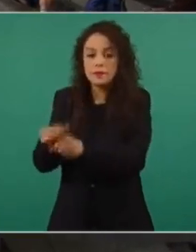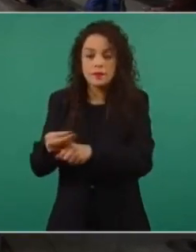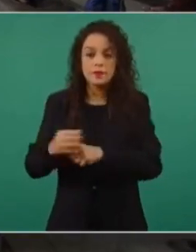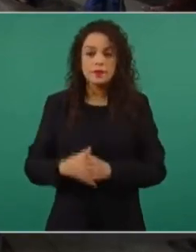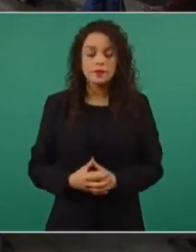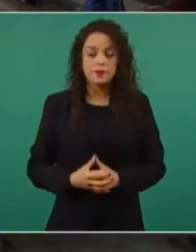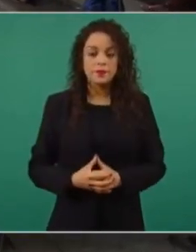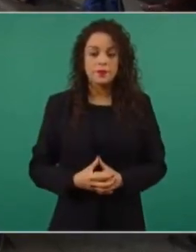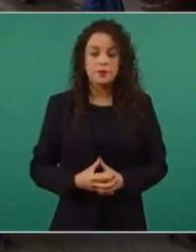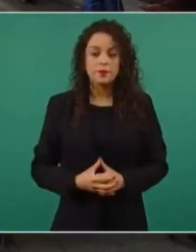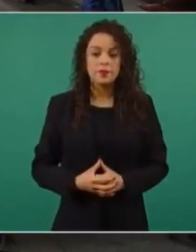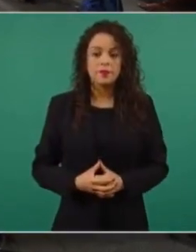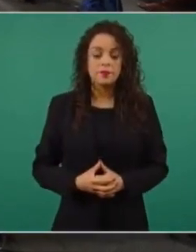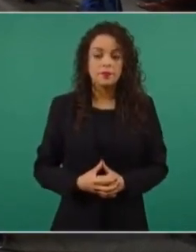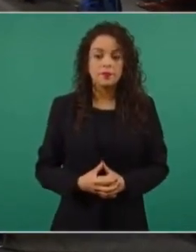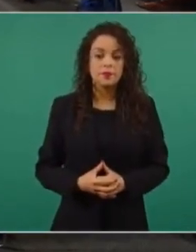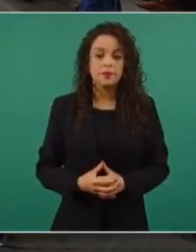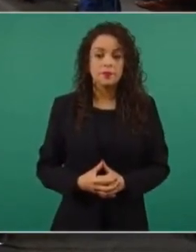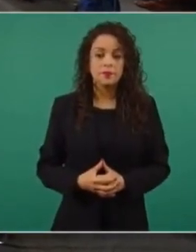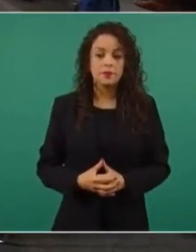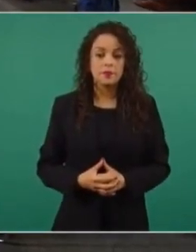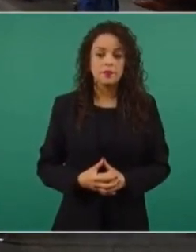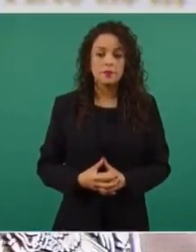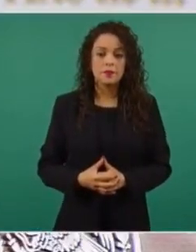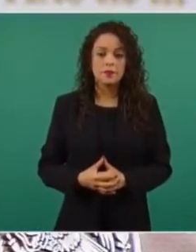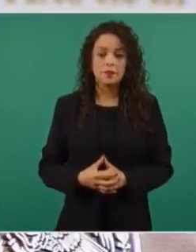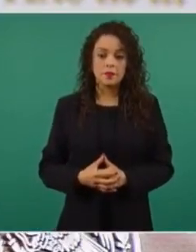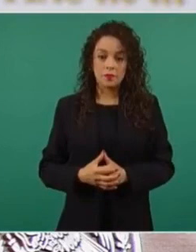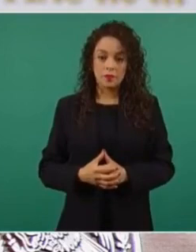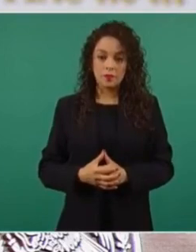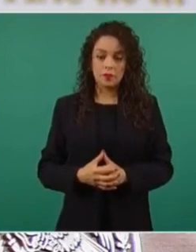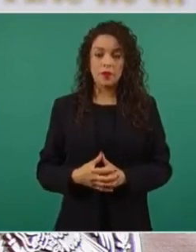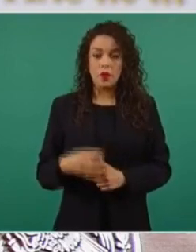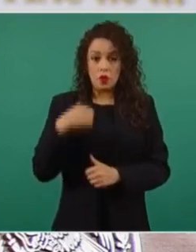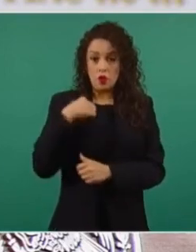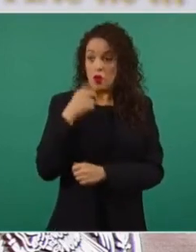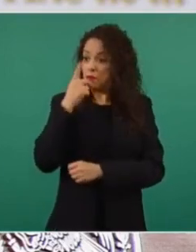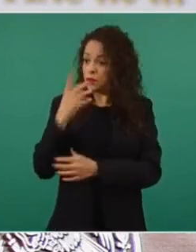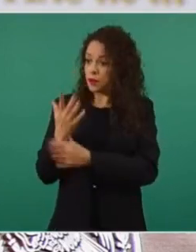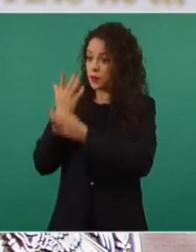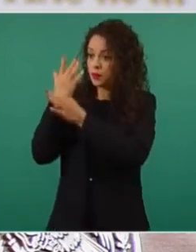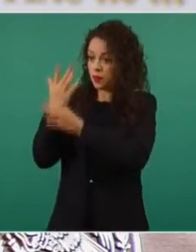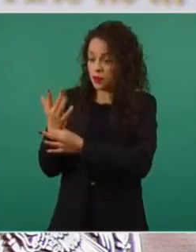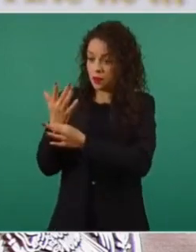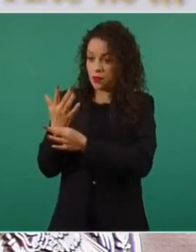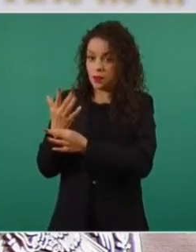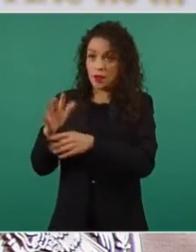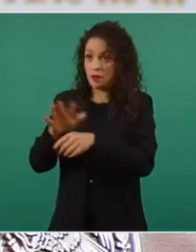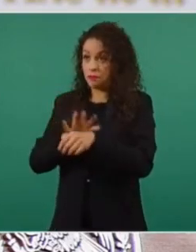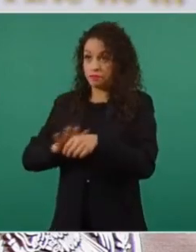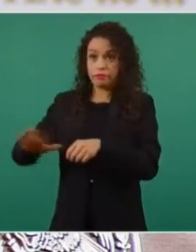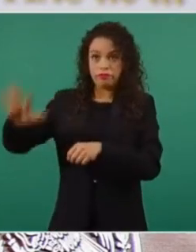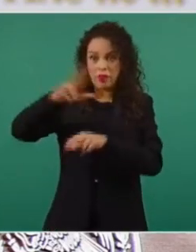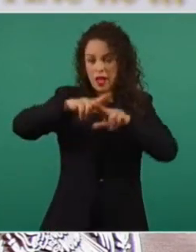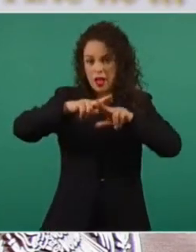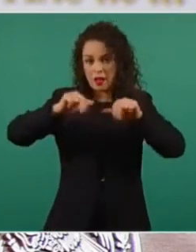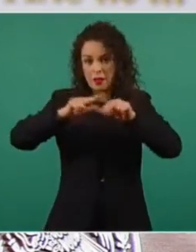no cerrarle la puerta a nadie y estoy